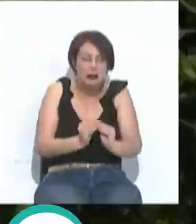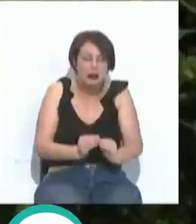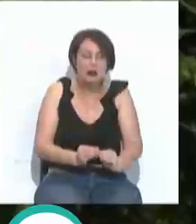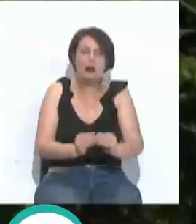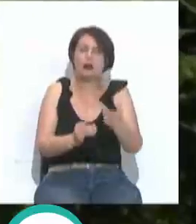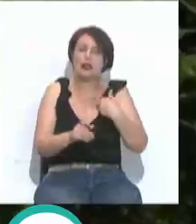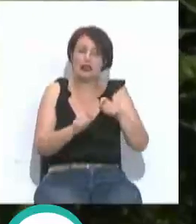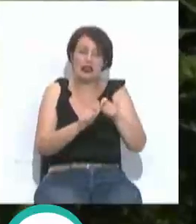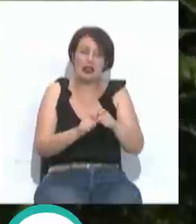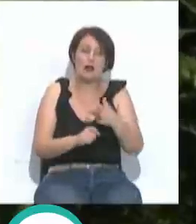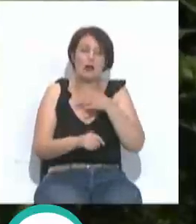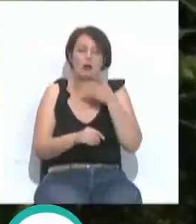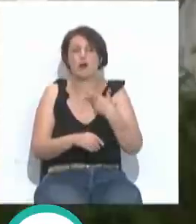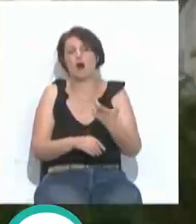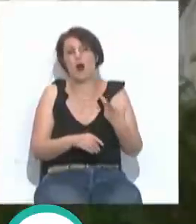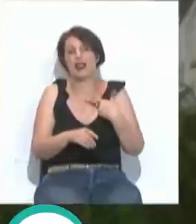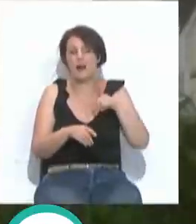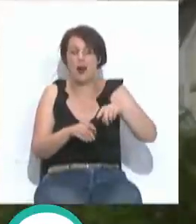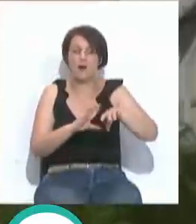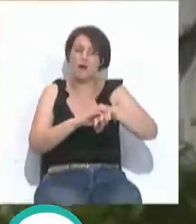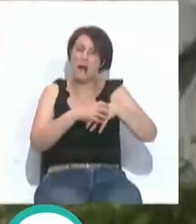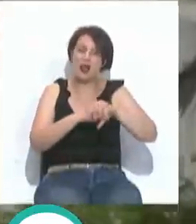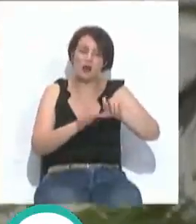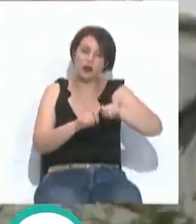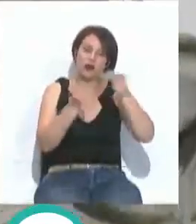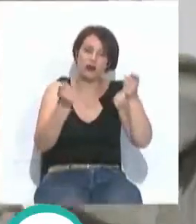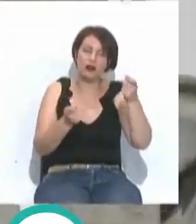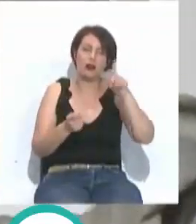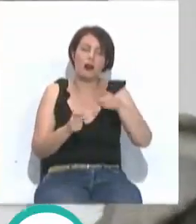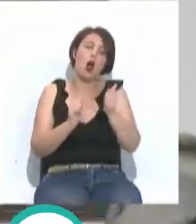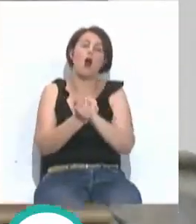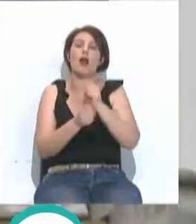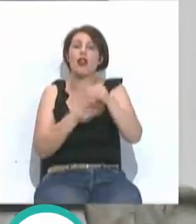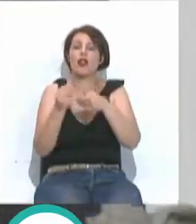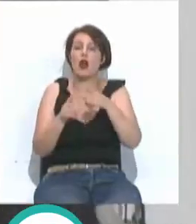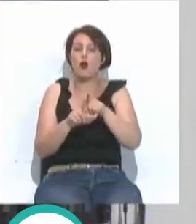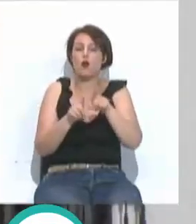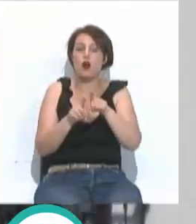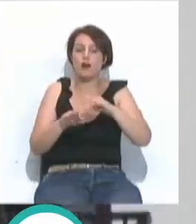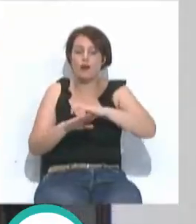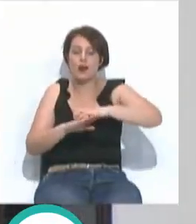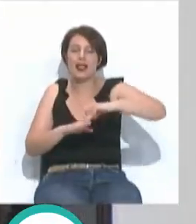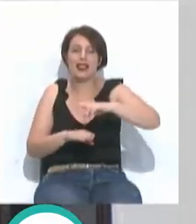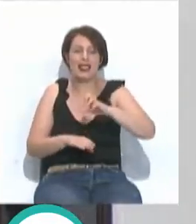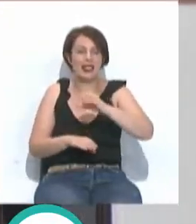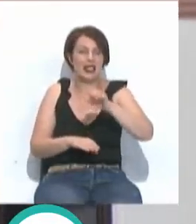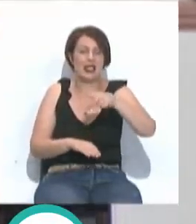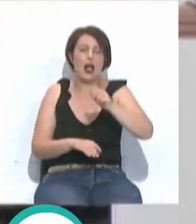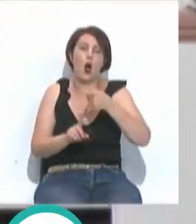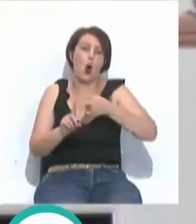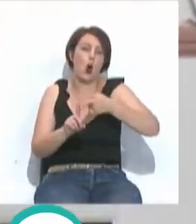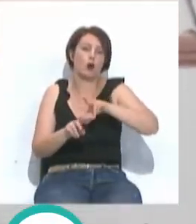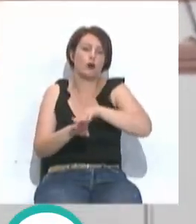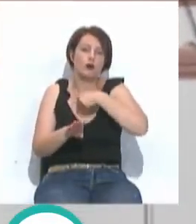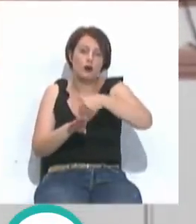fracturadas caídas de la mano de la figura. Y por otro lado, la realización de la copia mediante molde de original antesina con aplicación de un